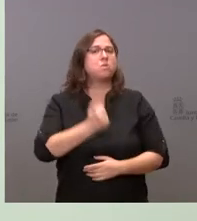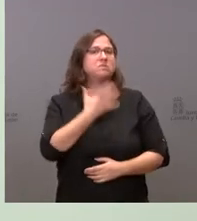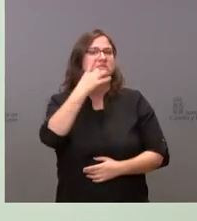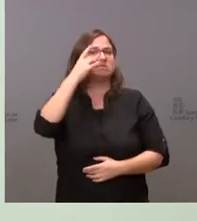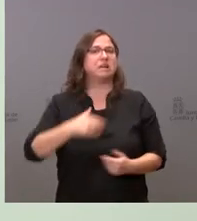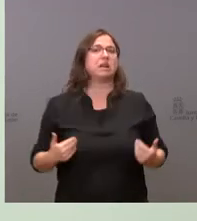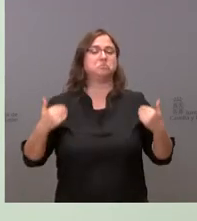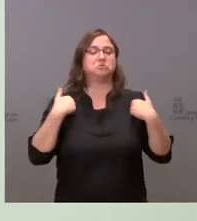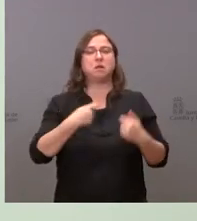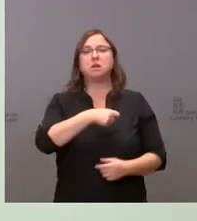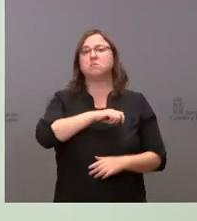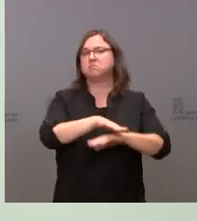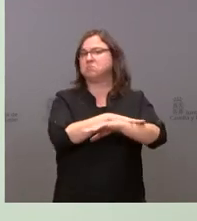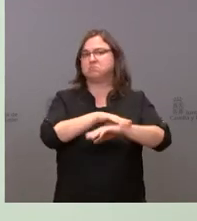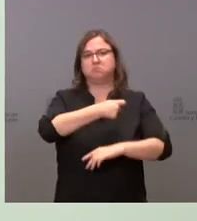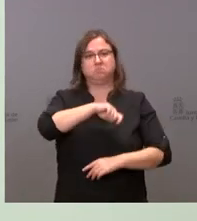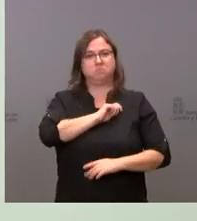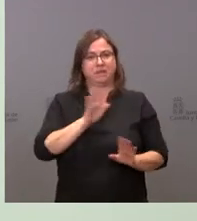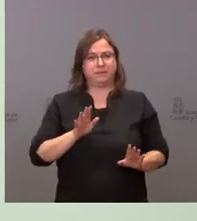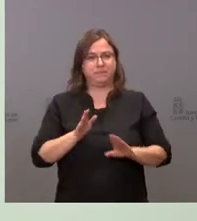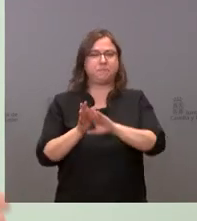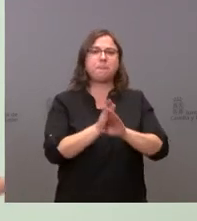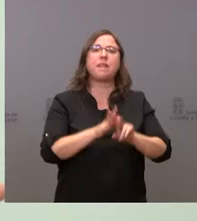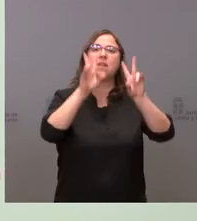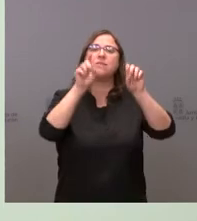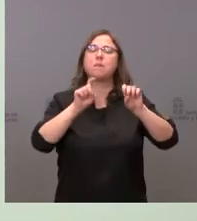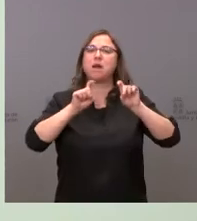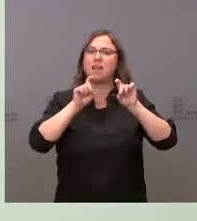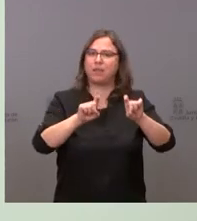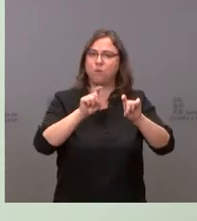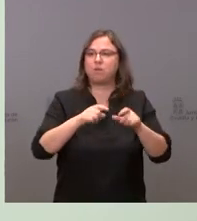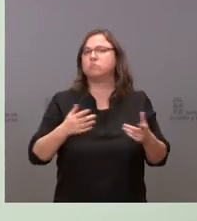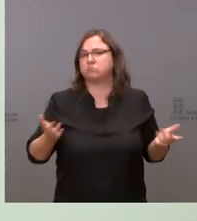es al Gobierno de España. Respecto de la educación, claro que va,